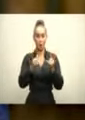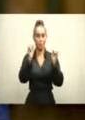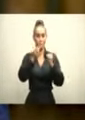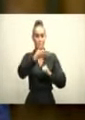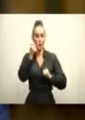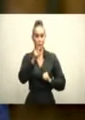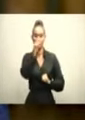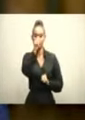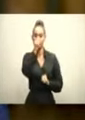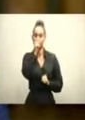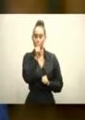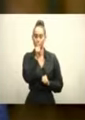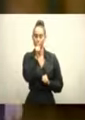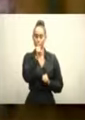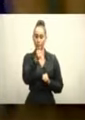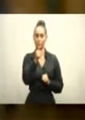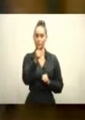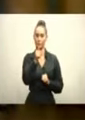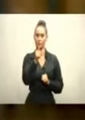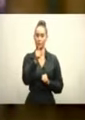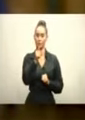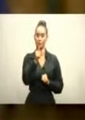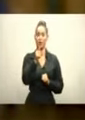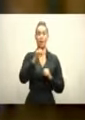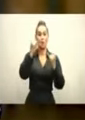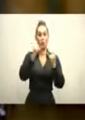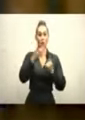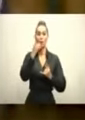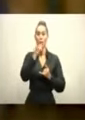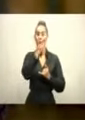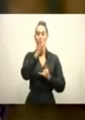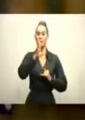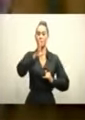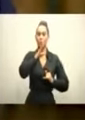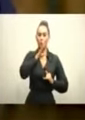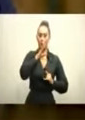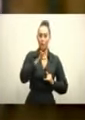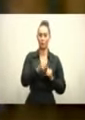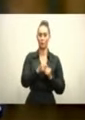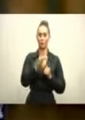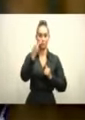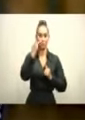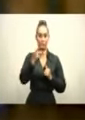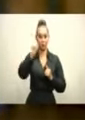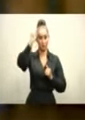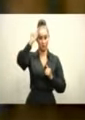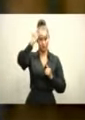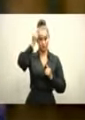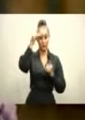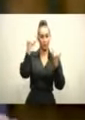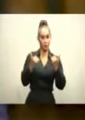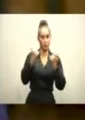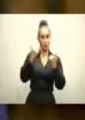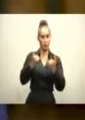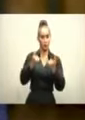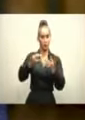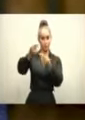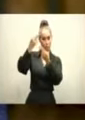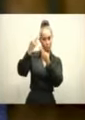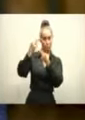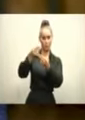habla. Porque la diferencia es que este gobierno es honrado, ético, transparente y, sobre todo,